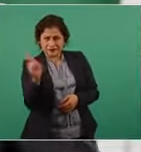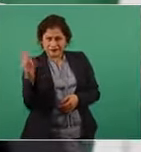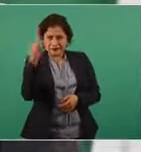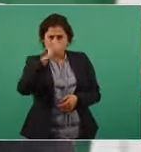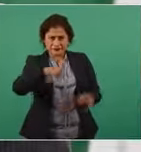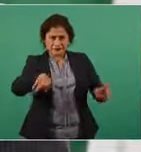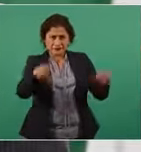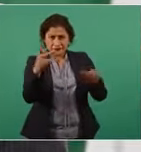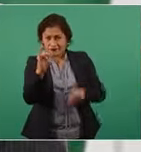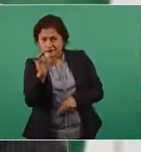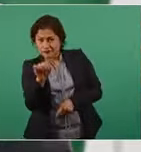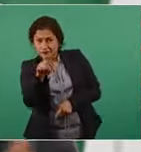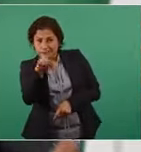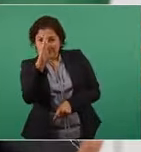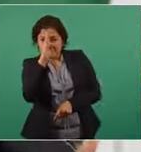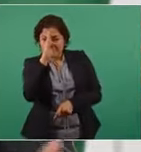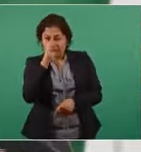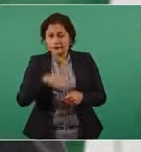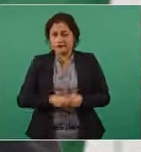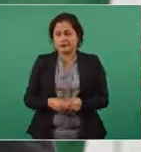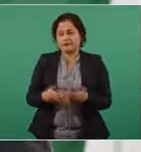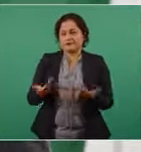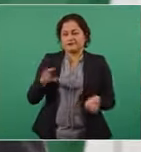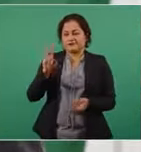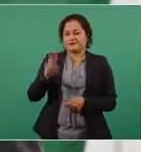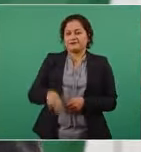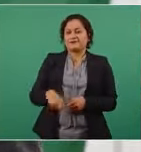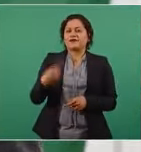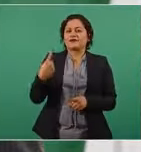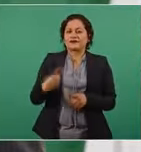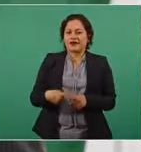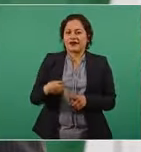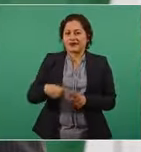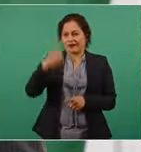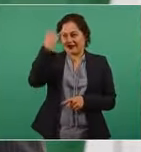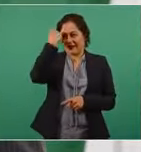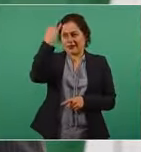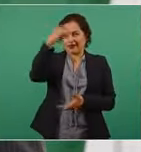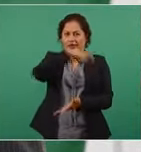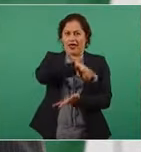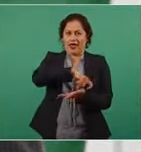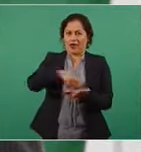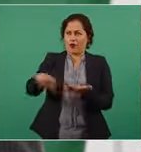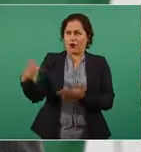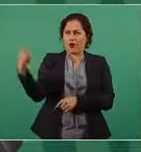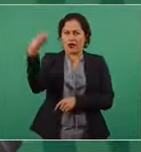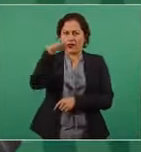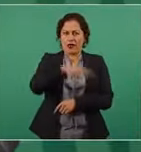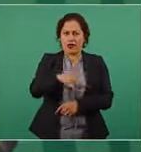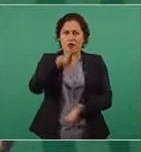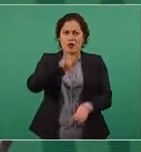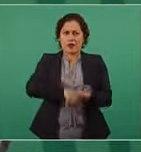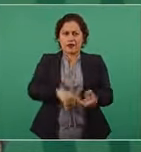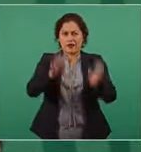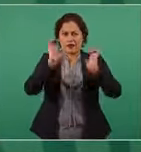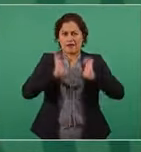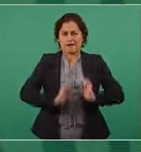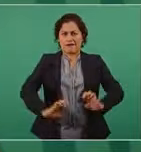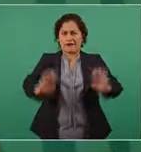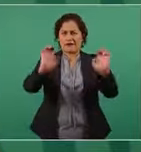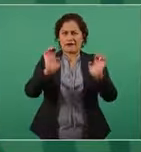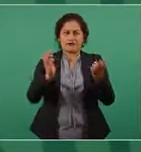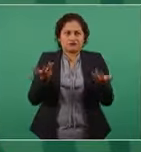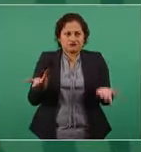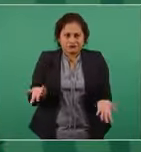comprar un avión con tanto lujo. No estoy todavía